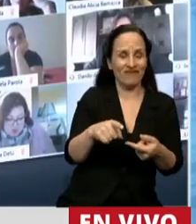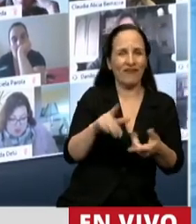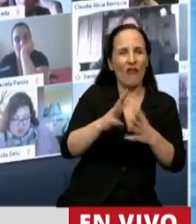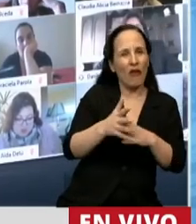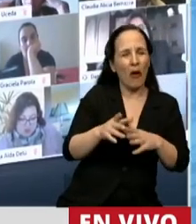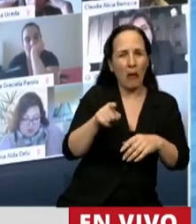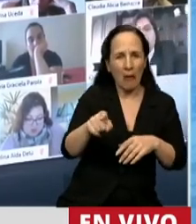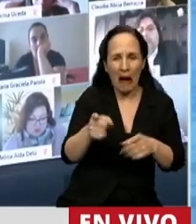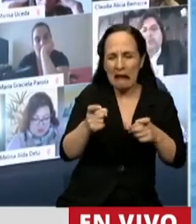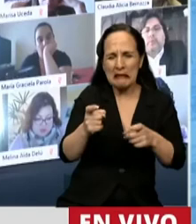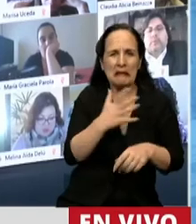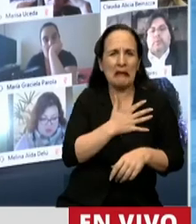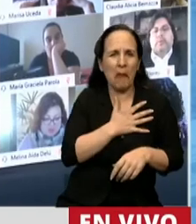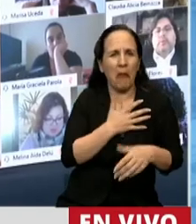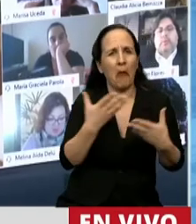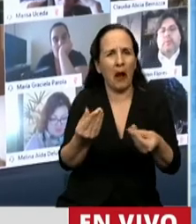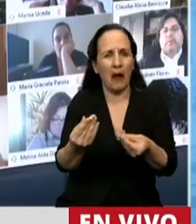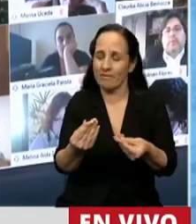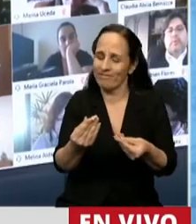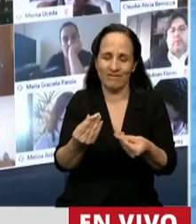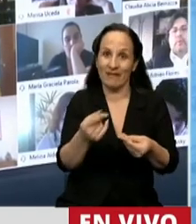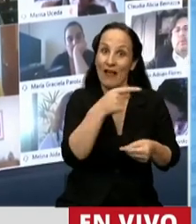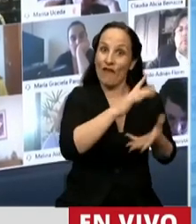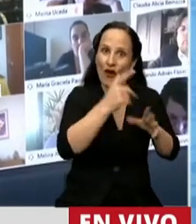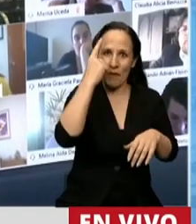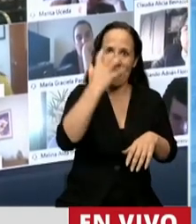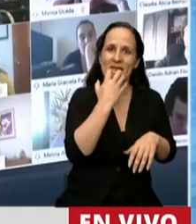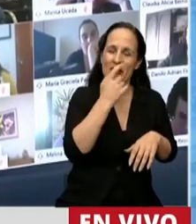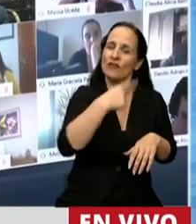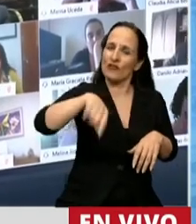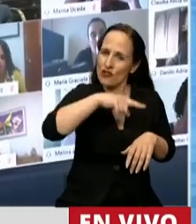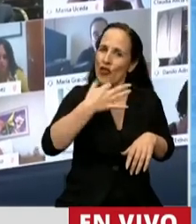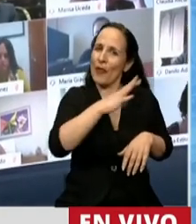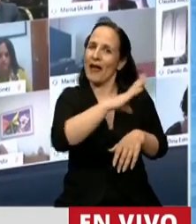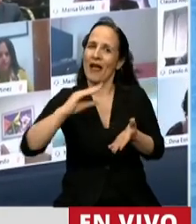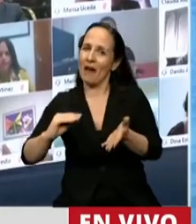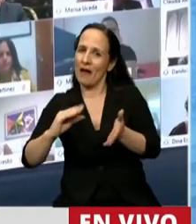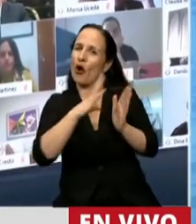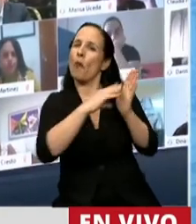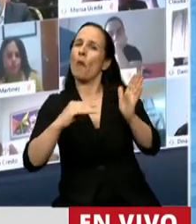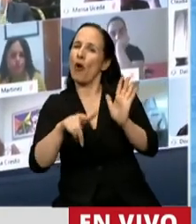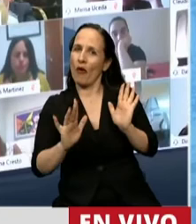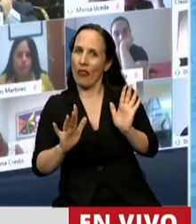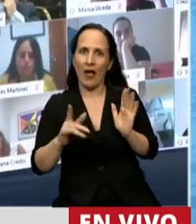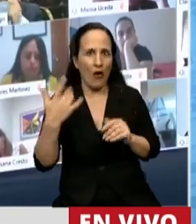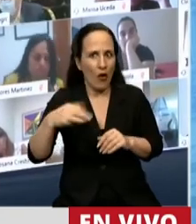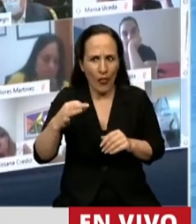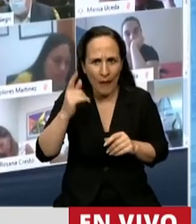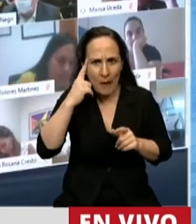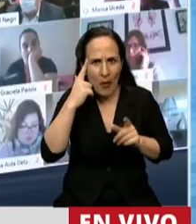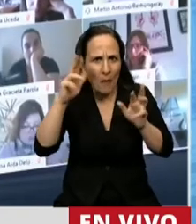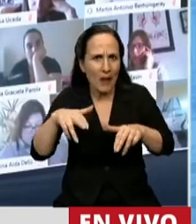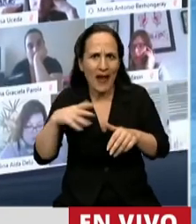debe hoy, una Argentina que puede y debe reconfigurar su territorio. Y que para eso